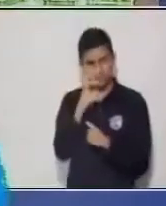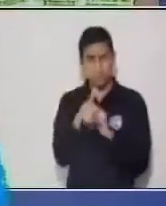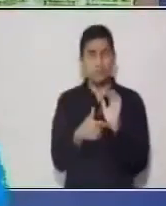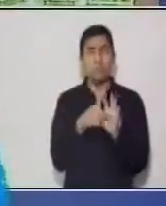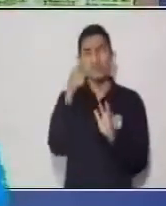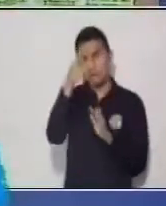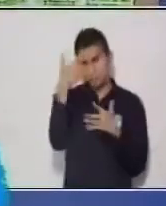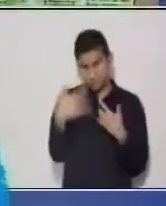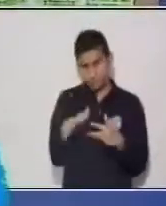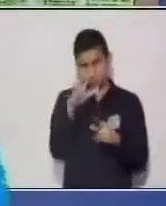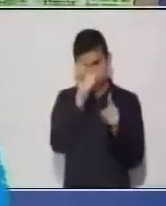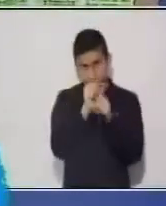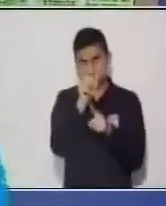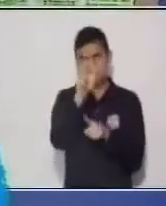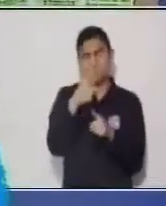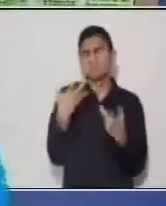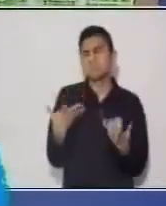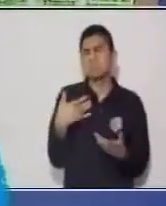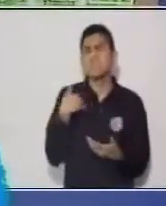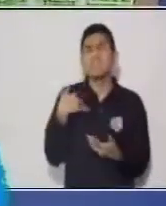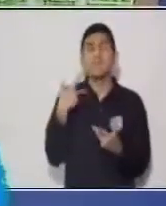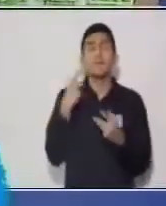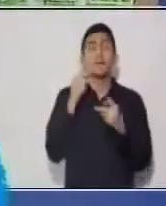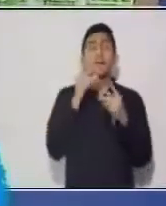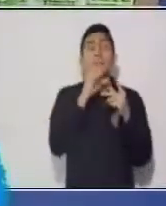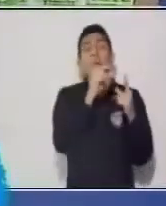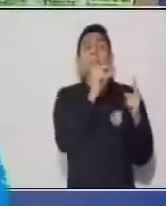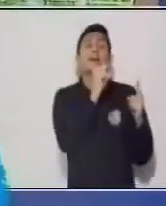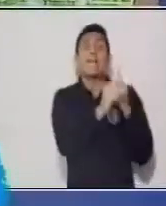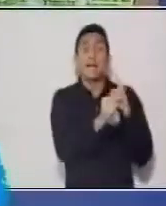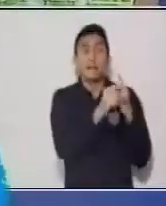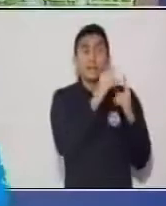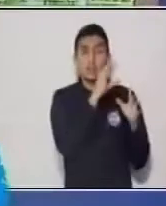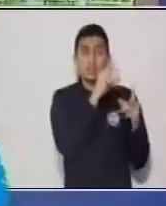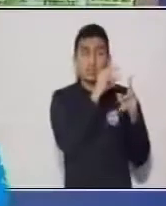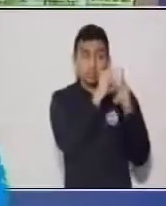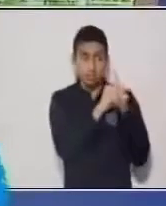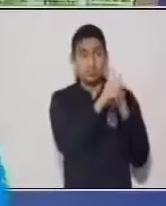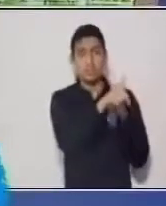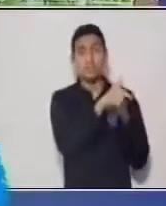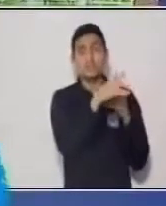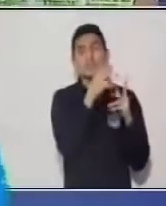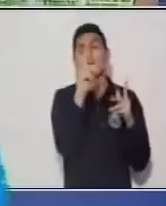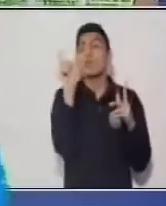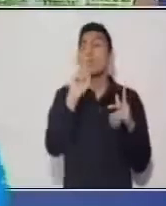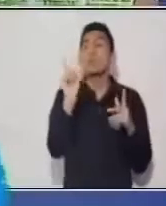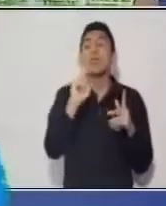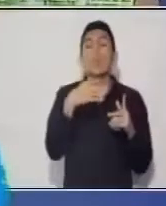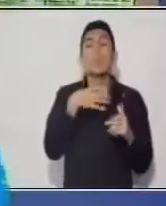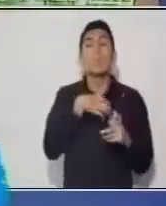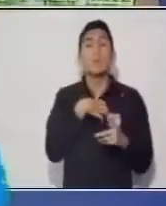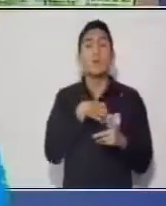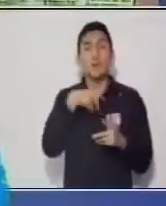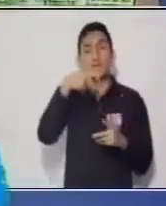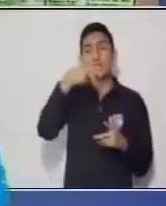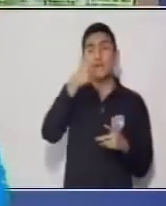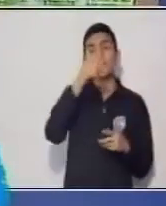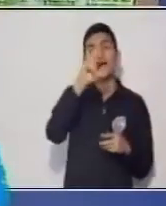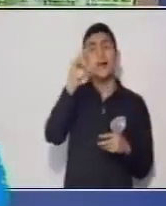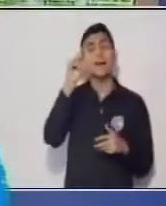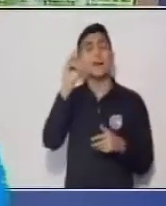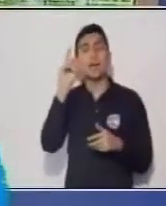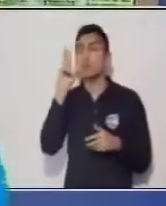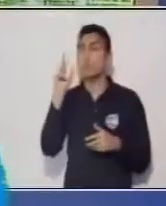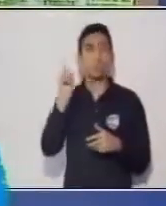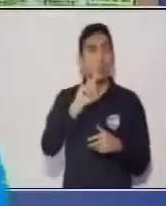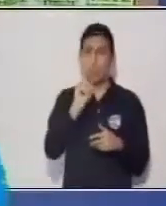te das cuenta, acá hay palabras que no son propiamente del narrador, sino